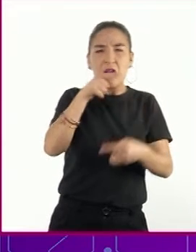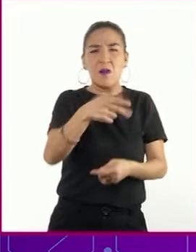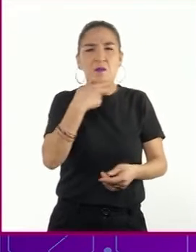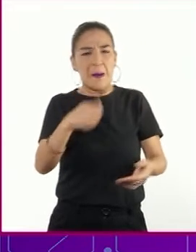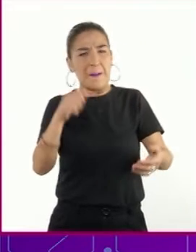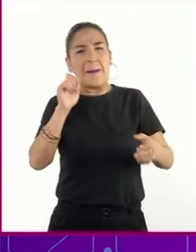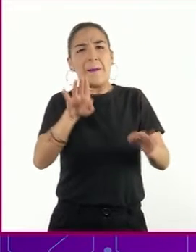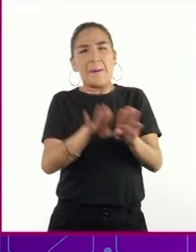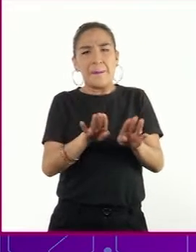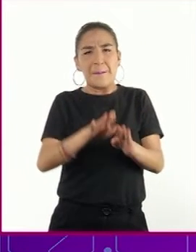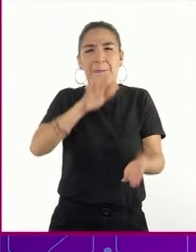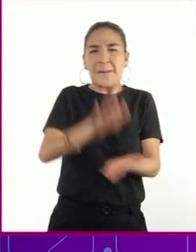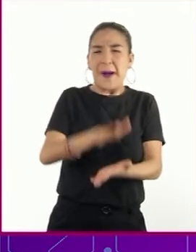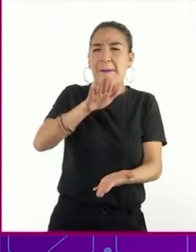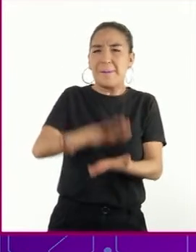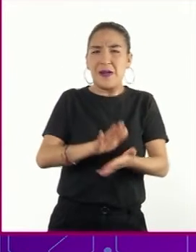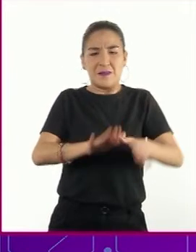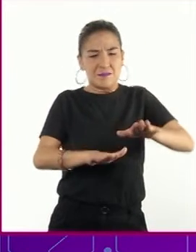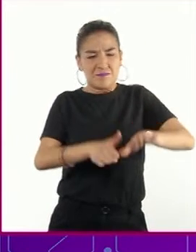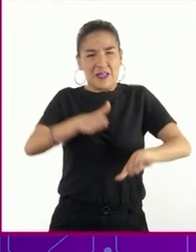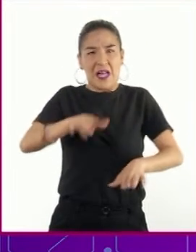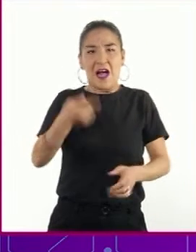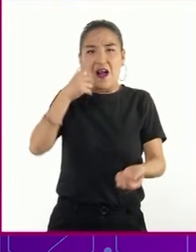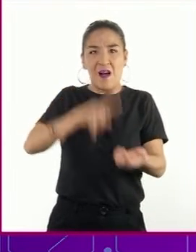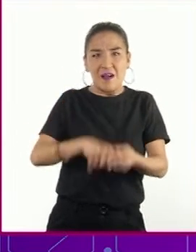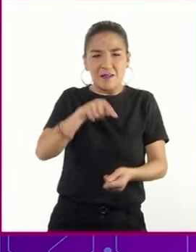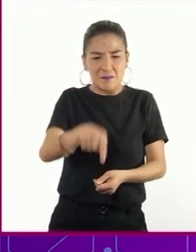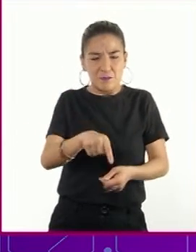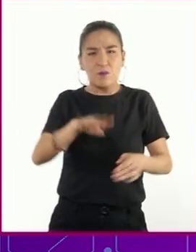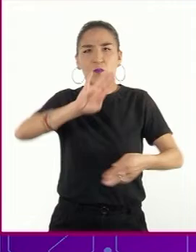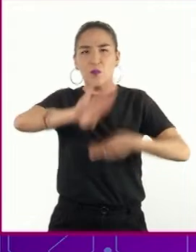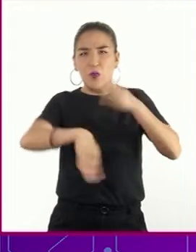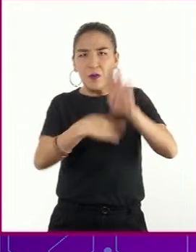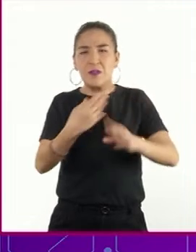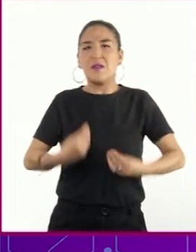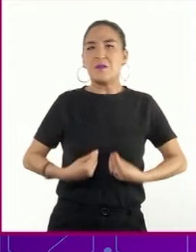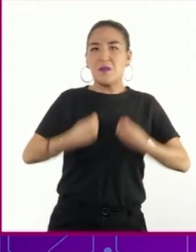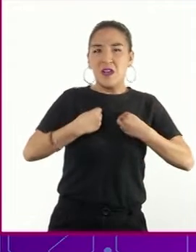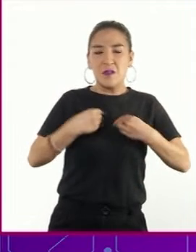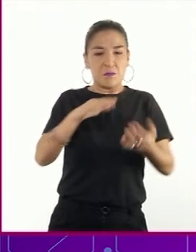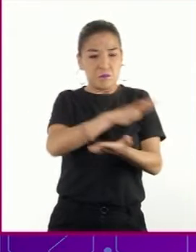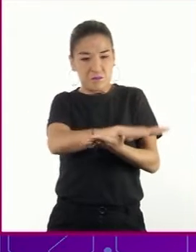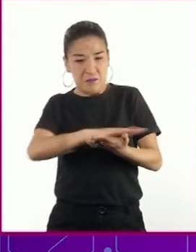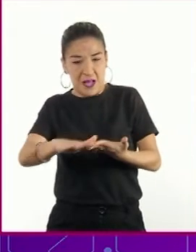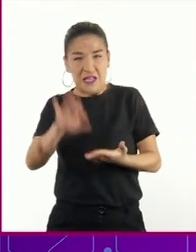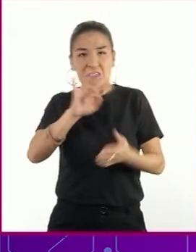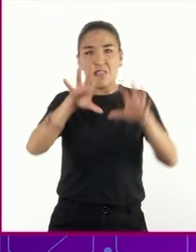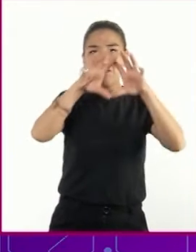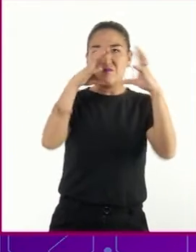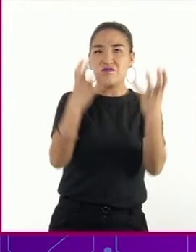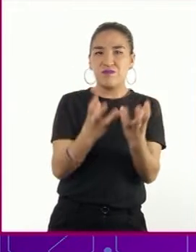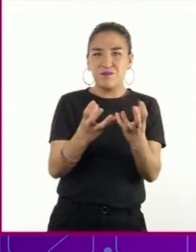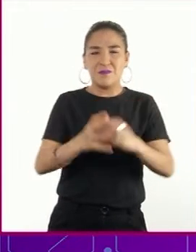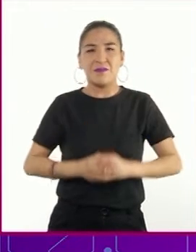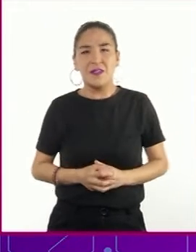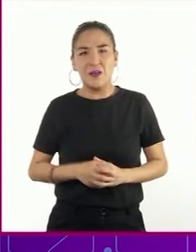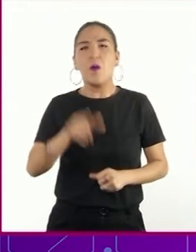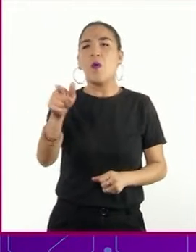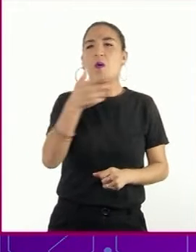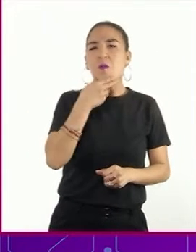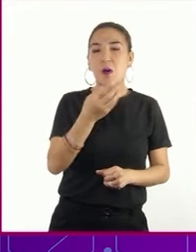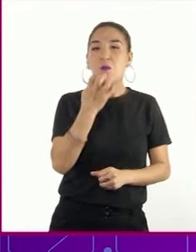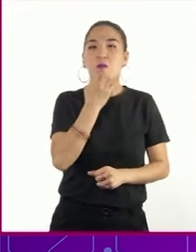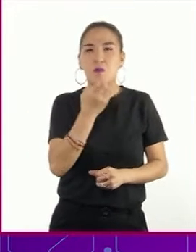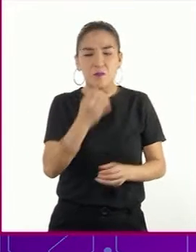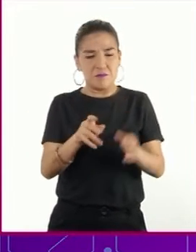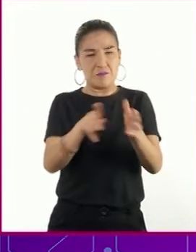golpetea el piso para saber si el mundo es plano o redondo. Este es un judío con un gorro